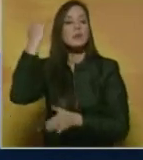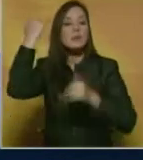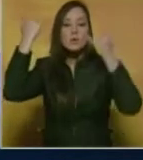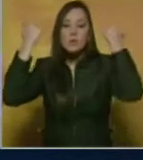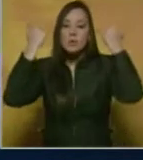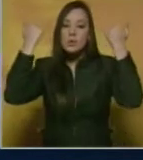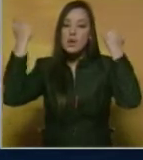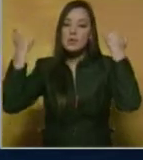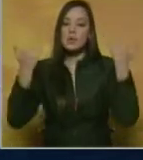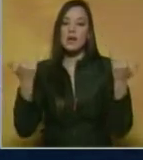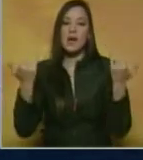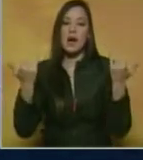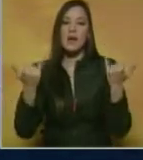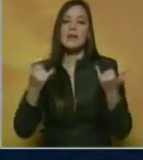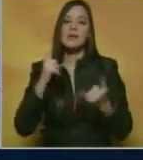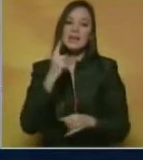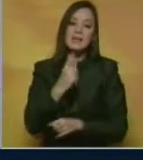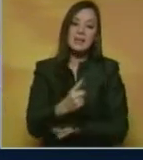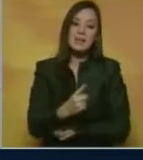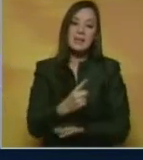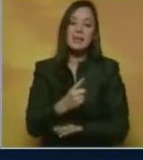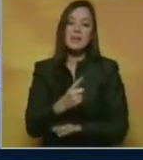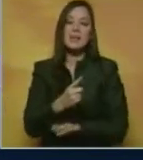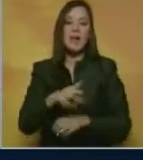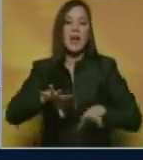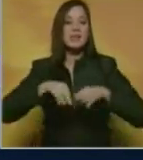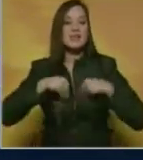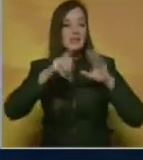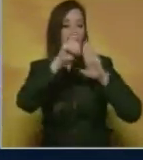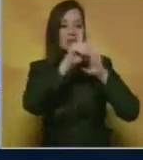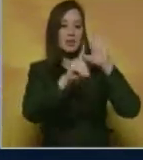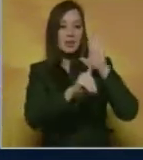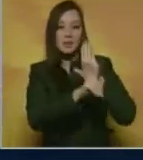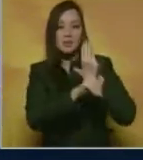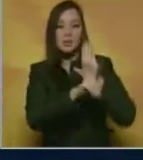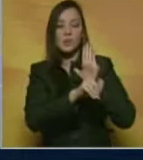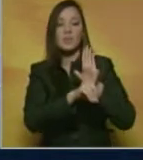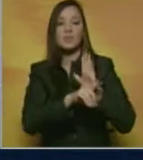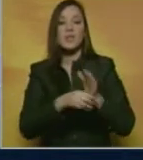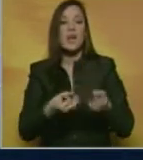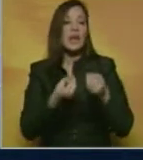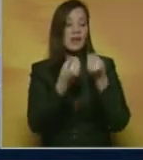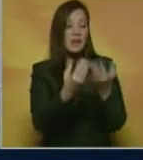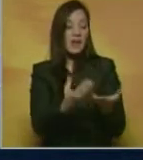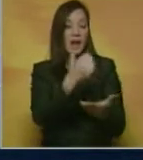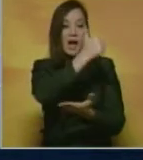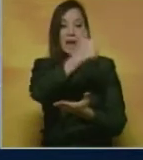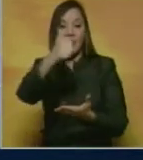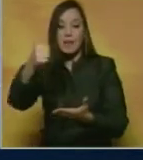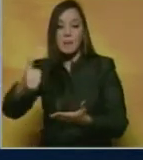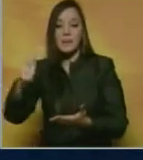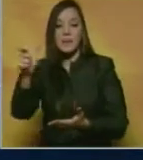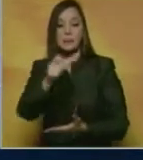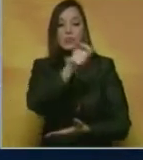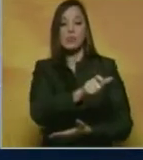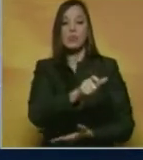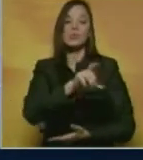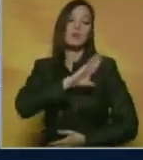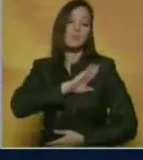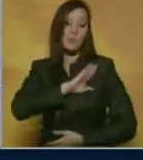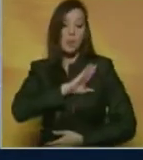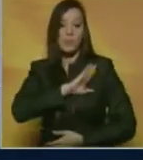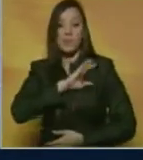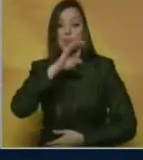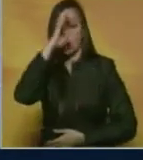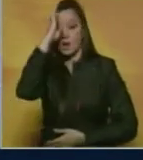el concepto de derecho. Dar a cada uno lo suyo, siguiendo la